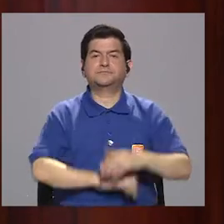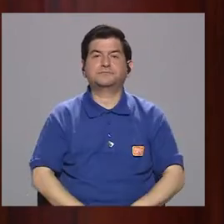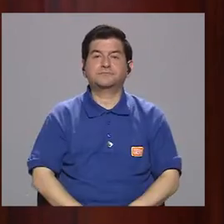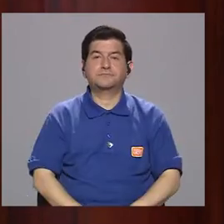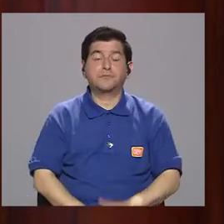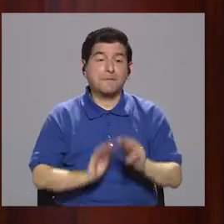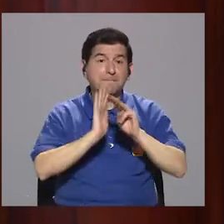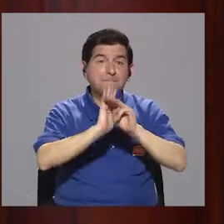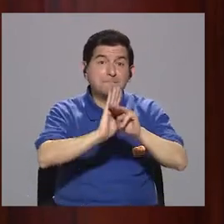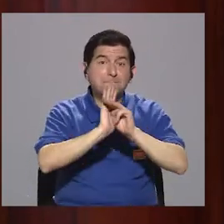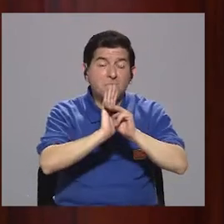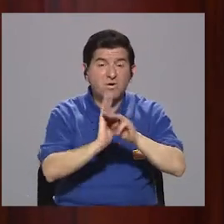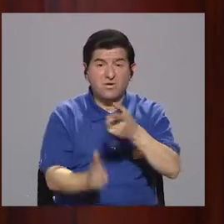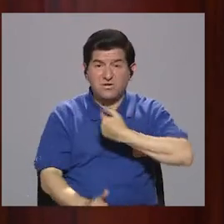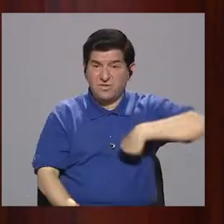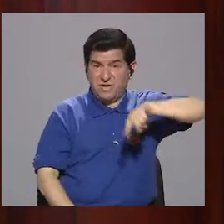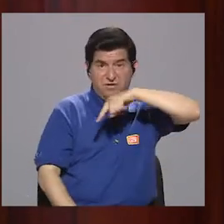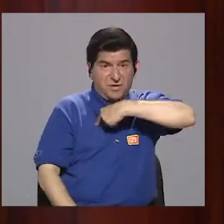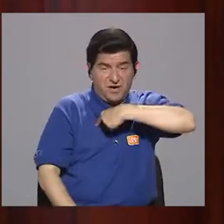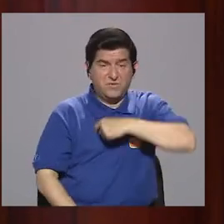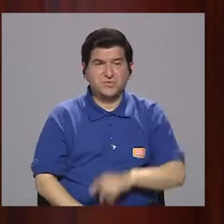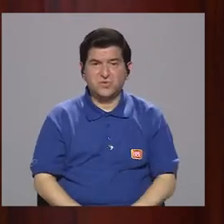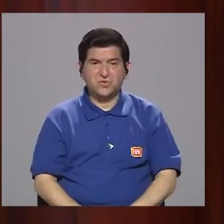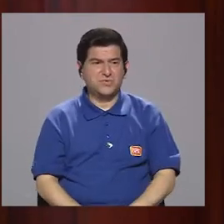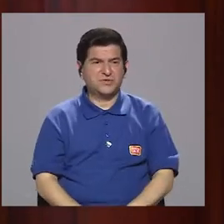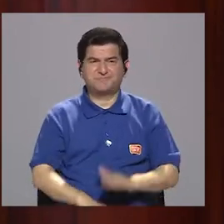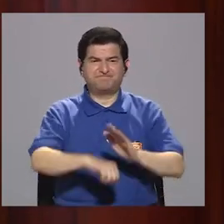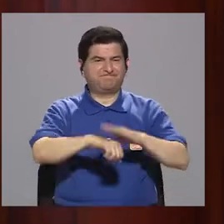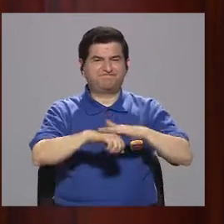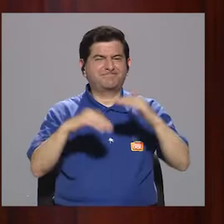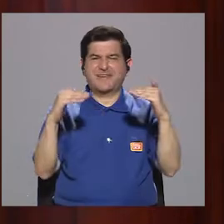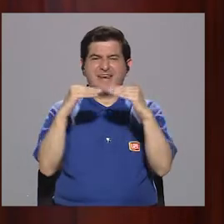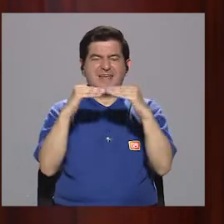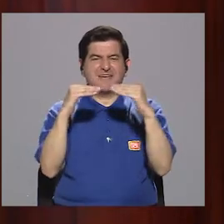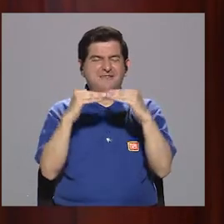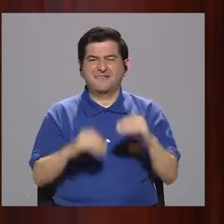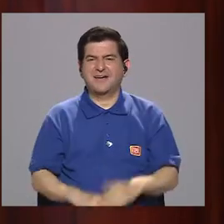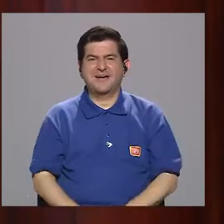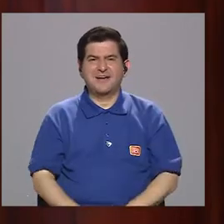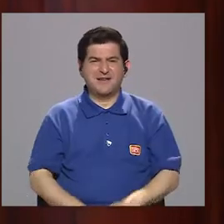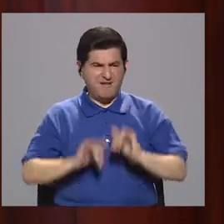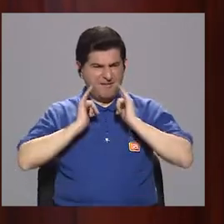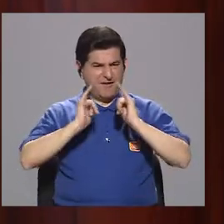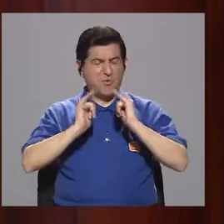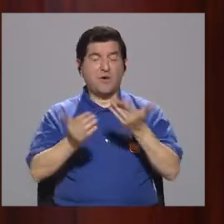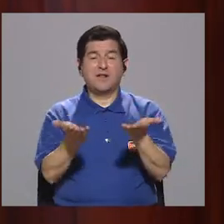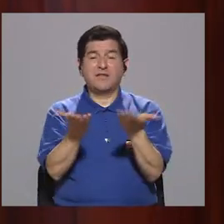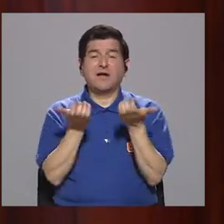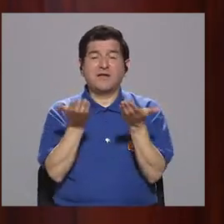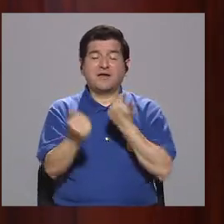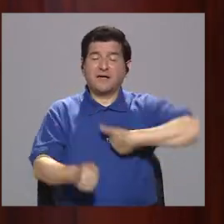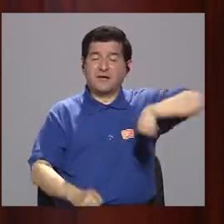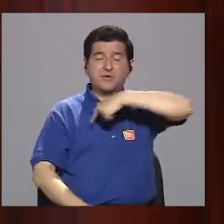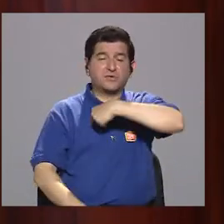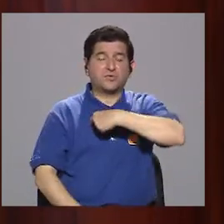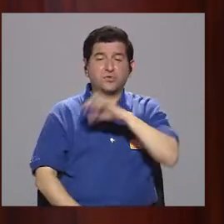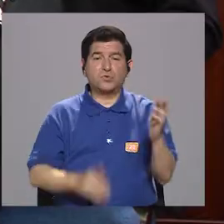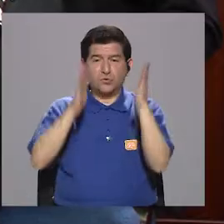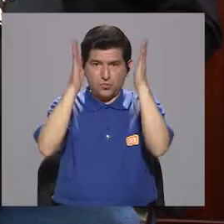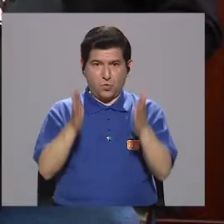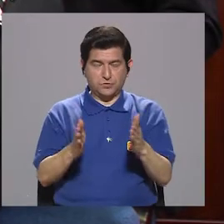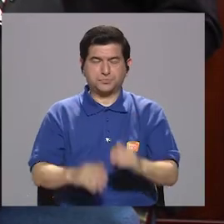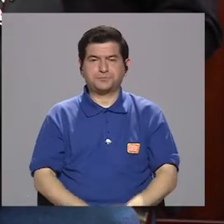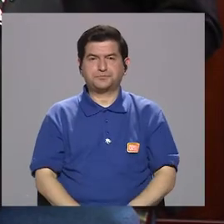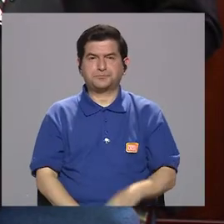porque el modelo no nos está llevando a ese nivel de equidad al que siempre hemos aspirado los costarricenses.